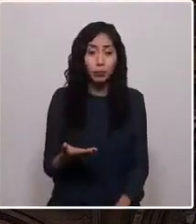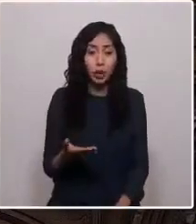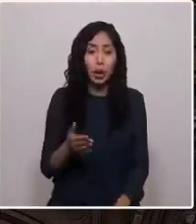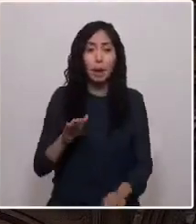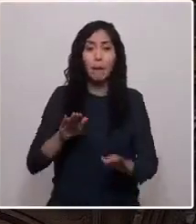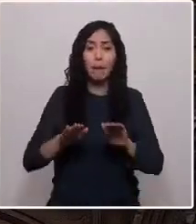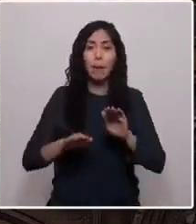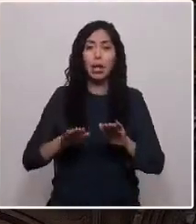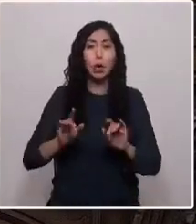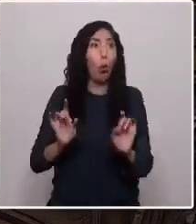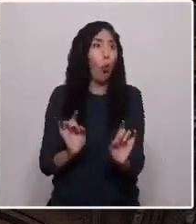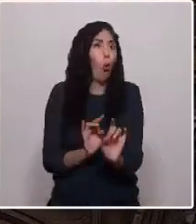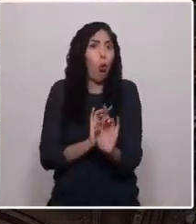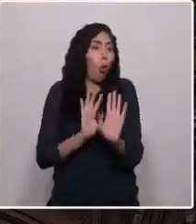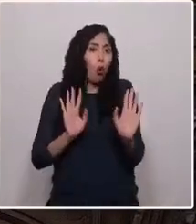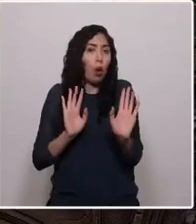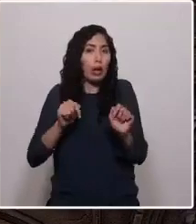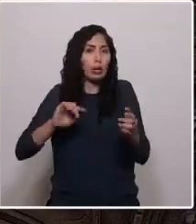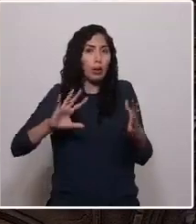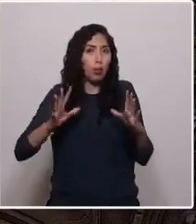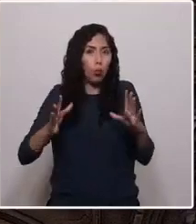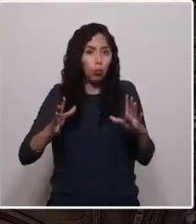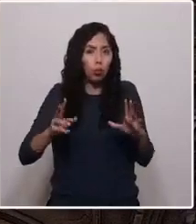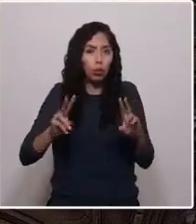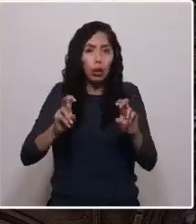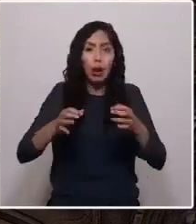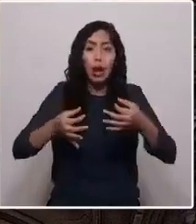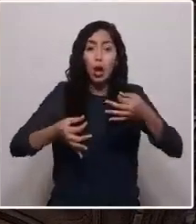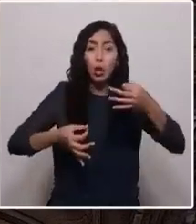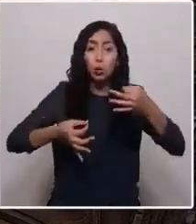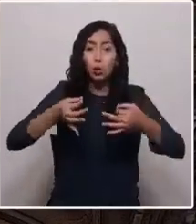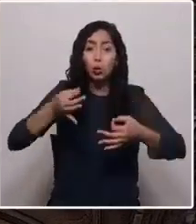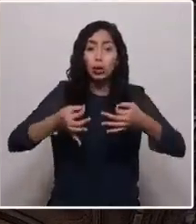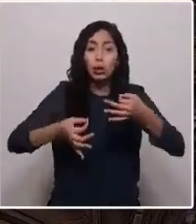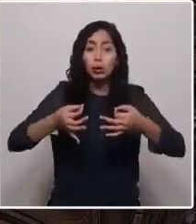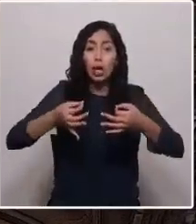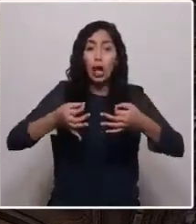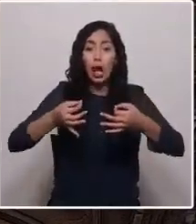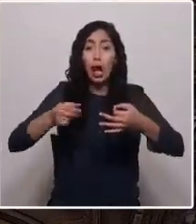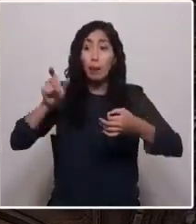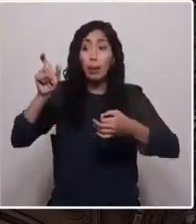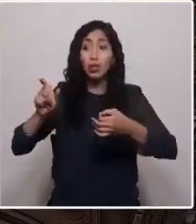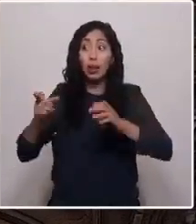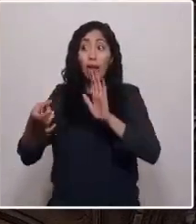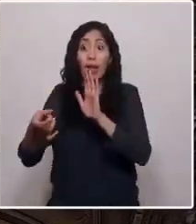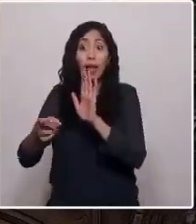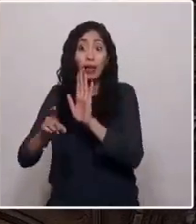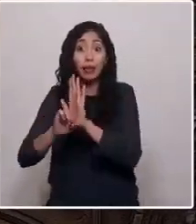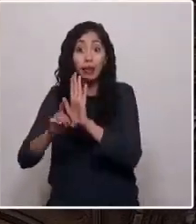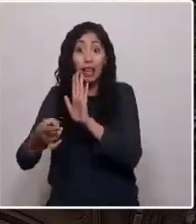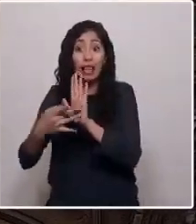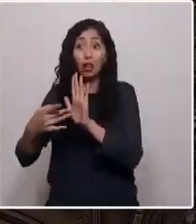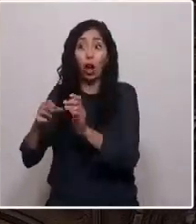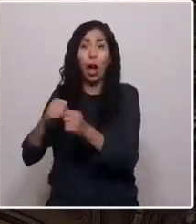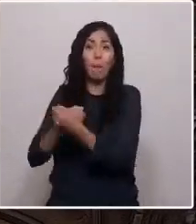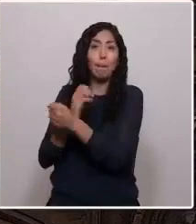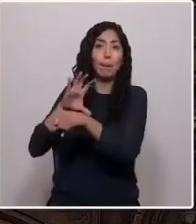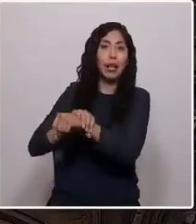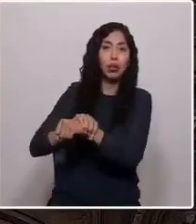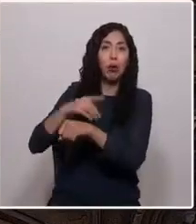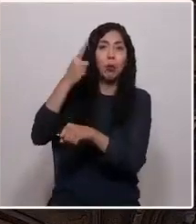mundo. La justicia tiene presos al que cometió el delito, pero el delito sigue siendo vigente.